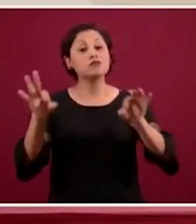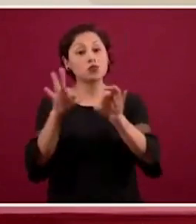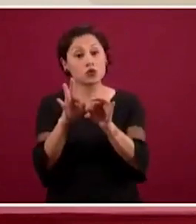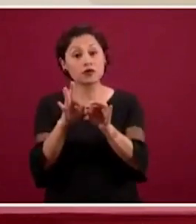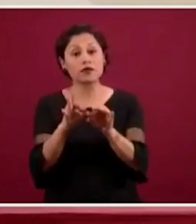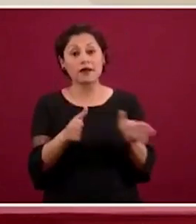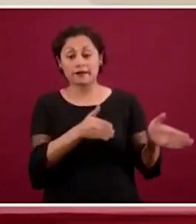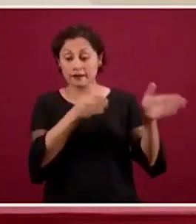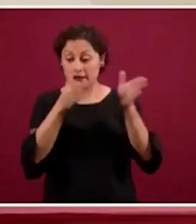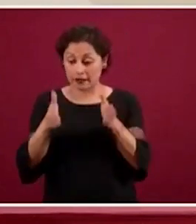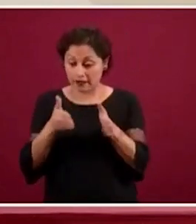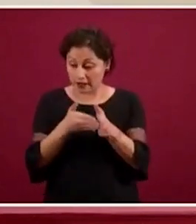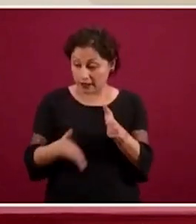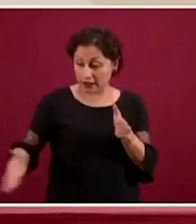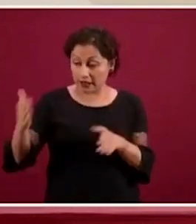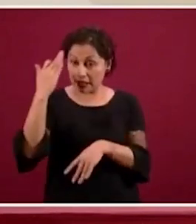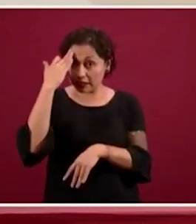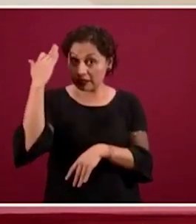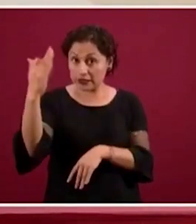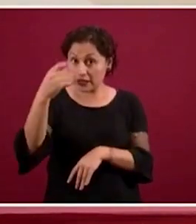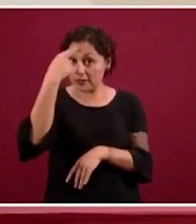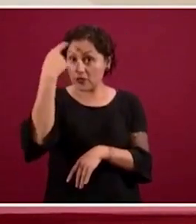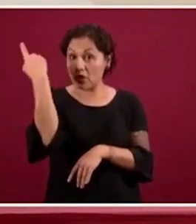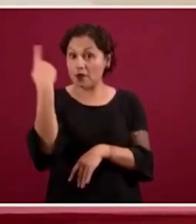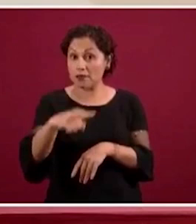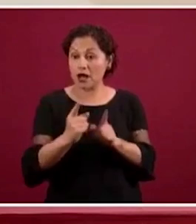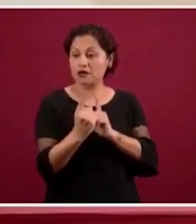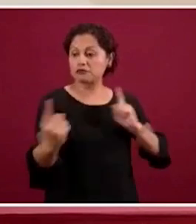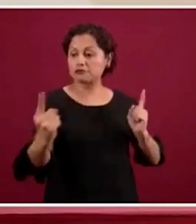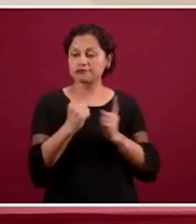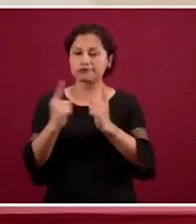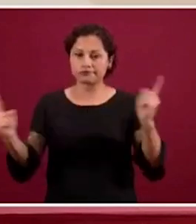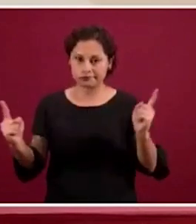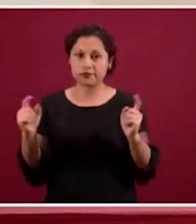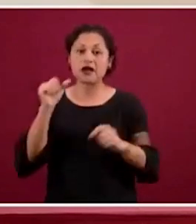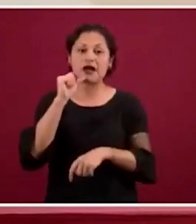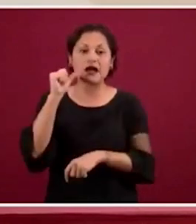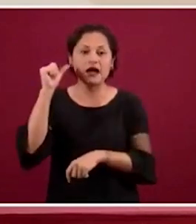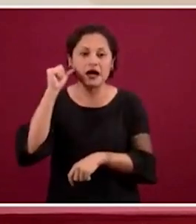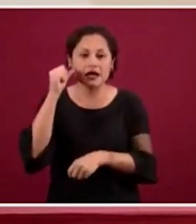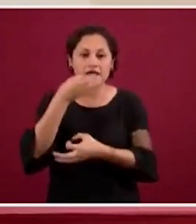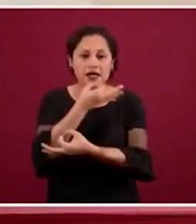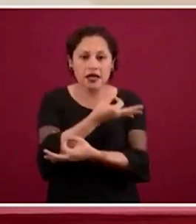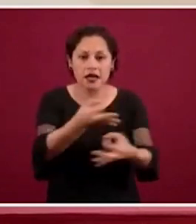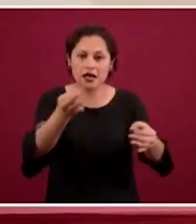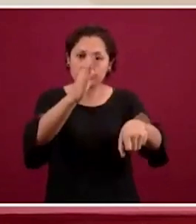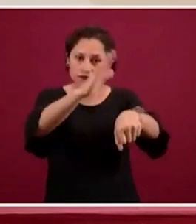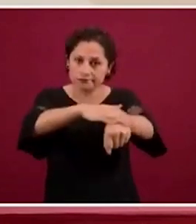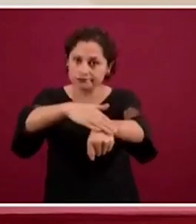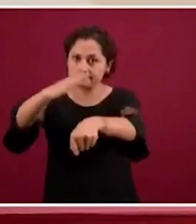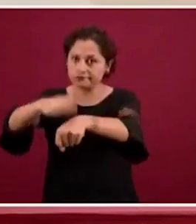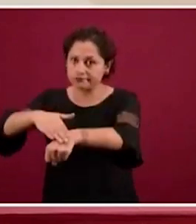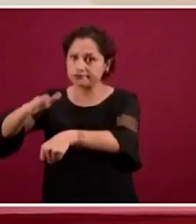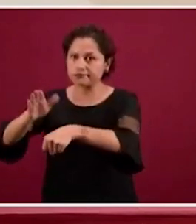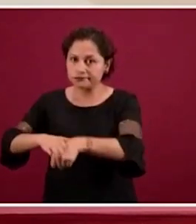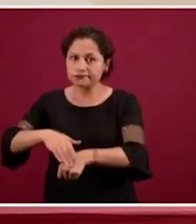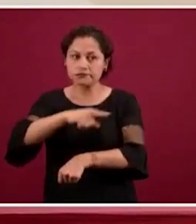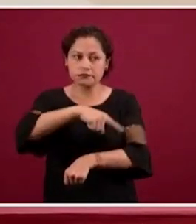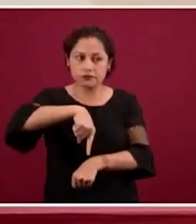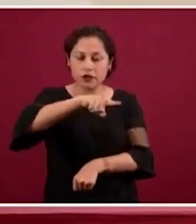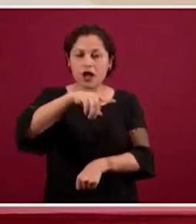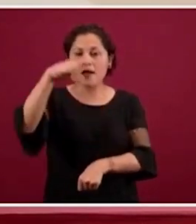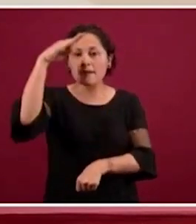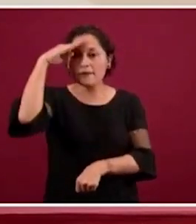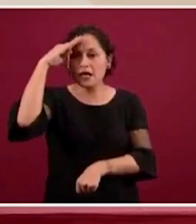extendido. Ayer dijimos también enfáticamente a la población, no piensen que estamos ya de salida de la epidemia,